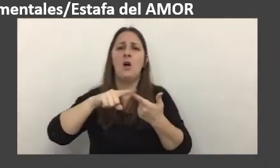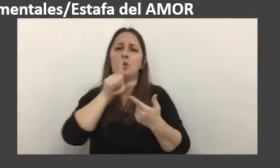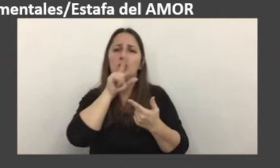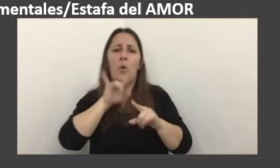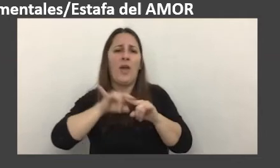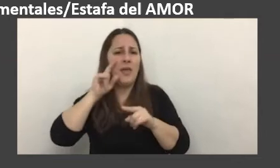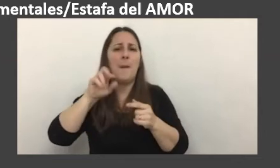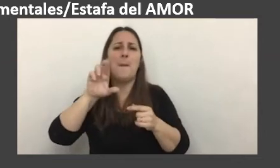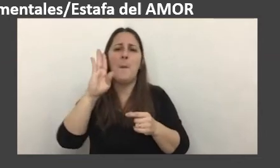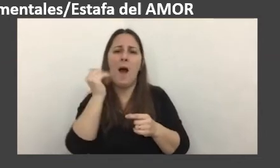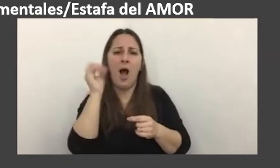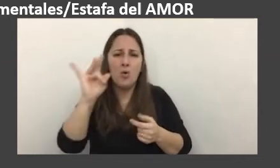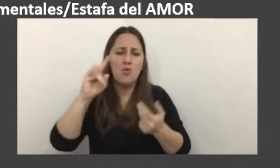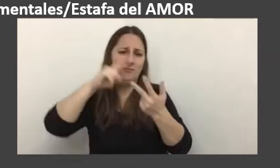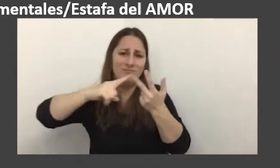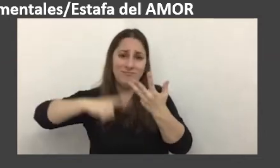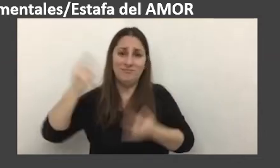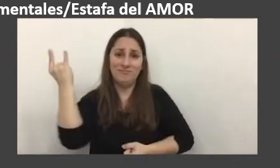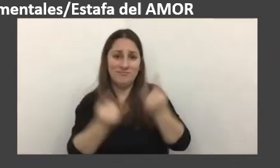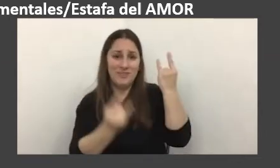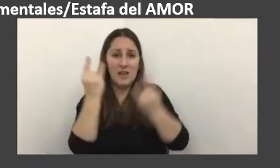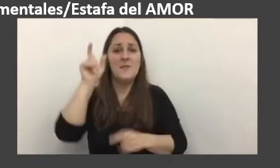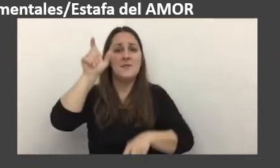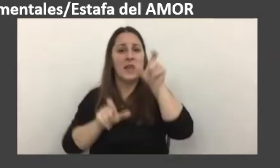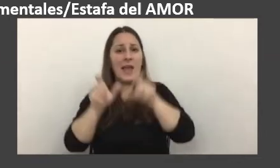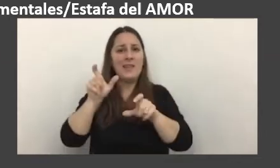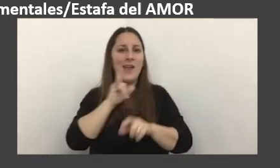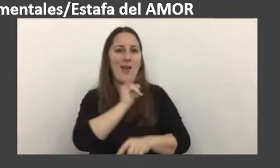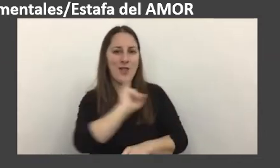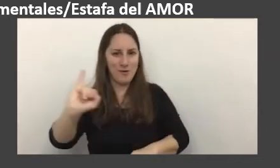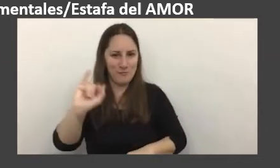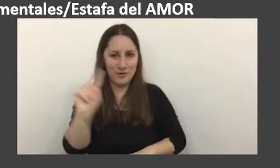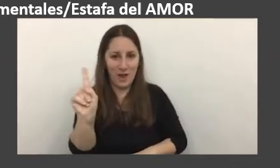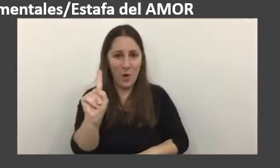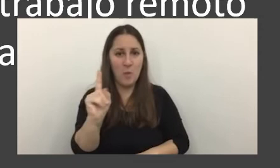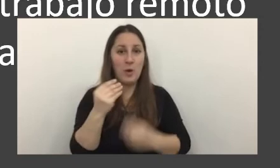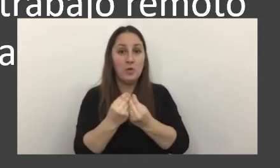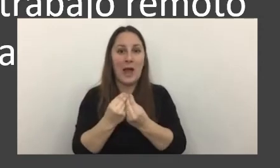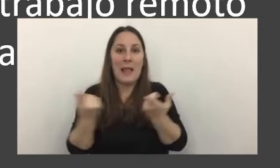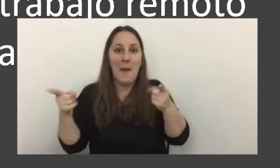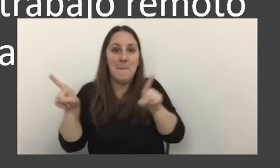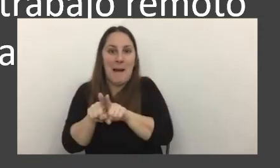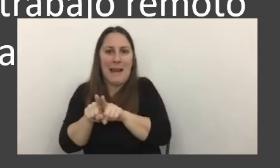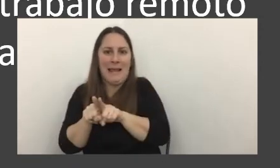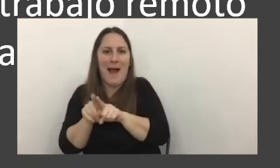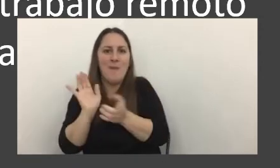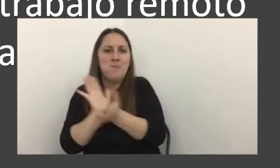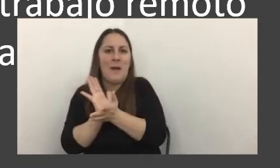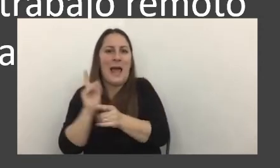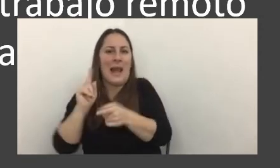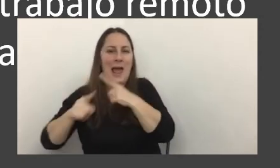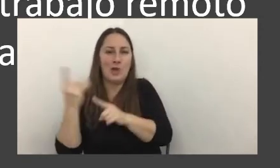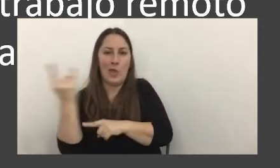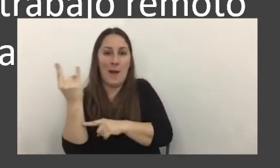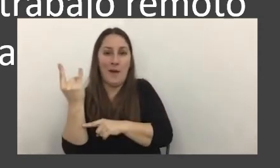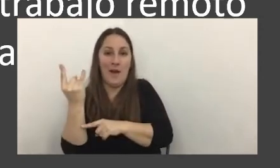badu impresionante que además es gente que no denuncia porque mucha de ella está en pareja y no puede denunciar además